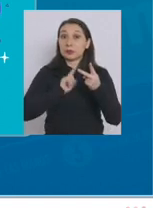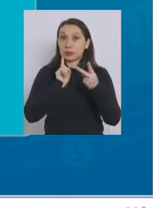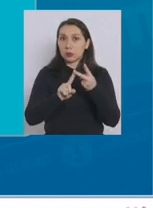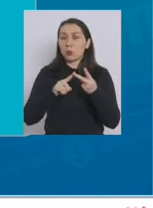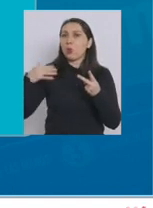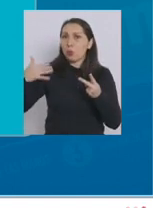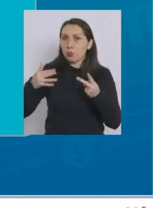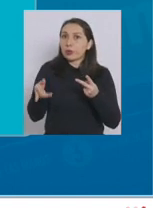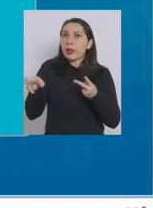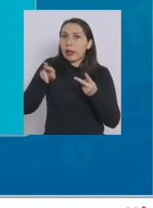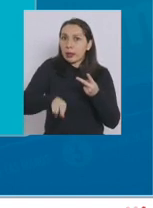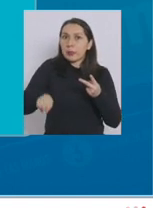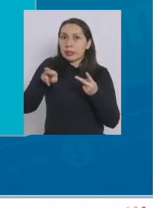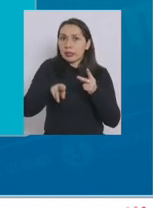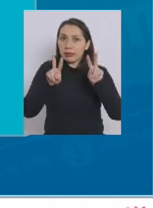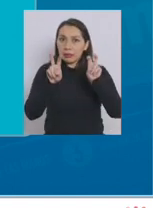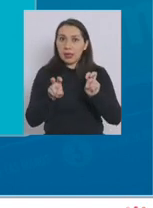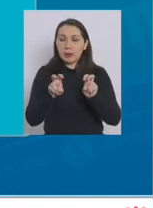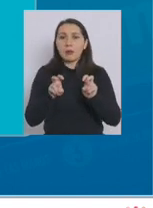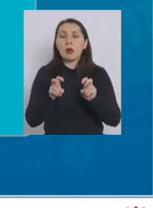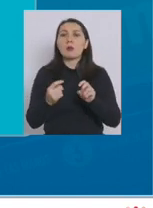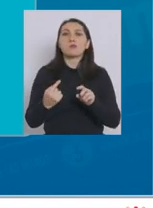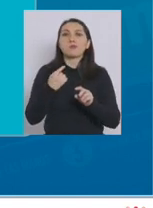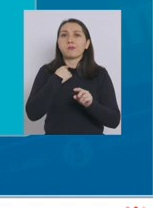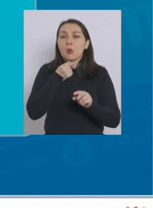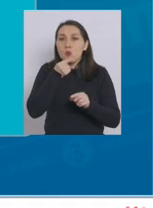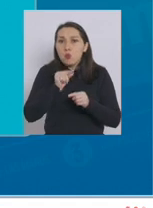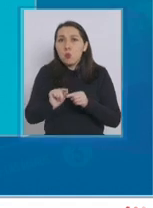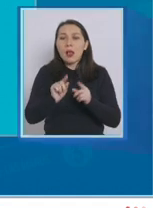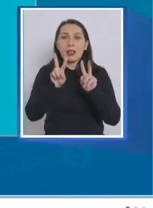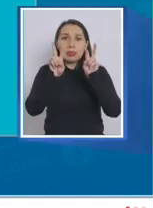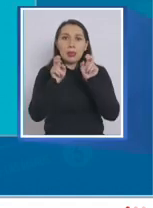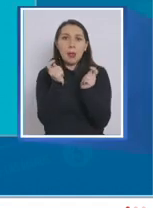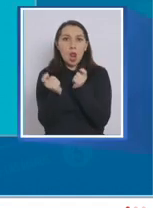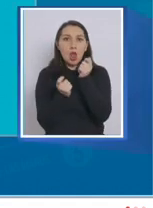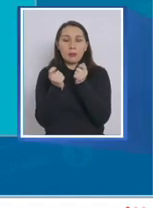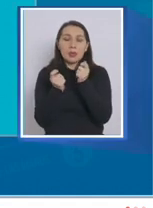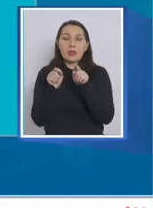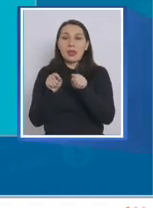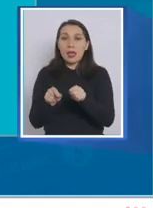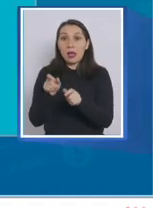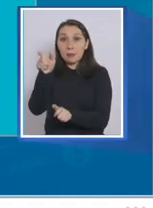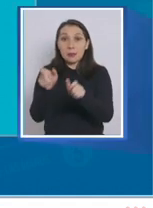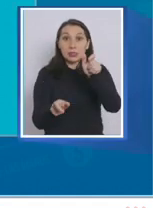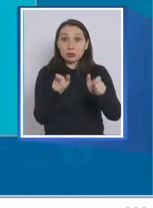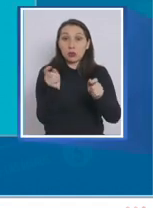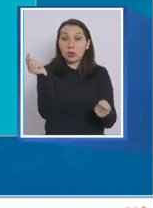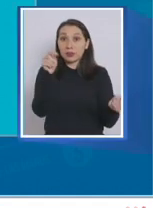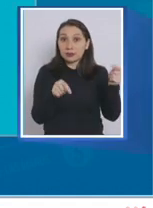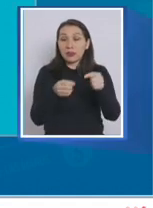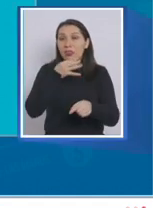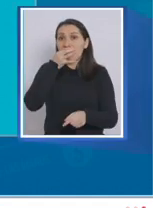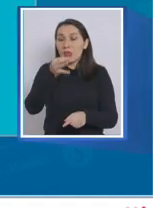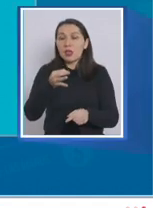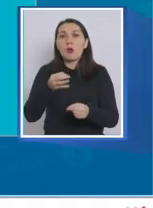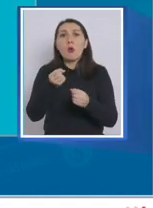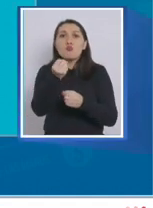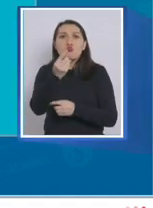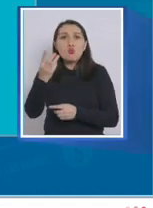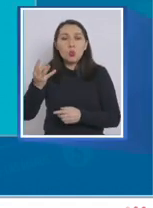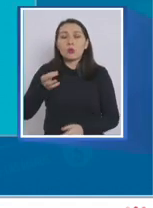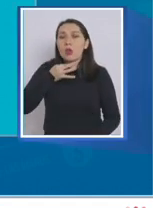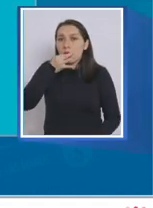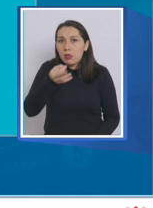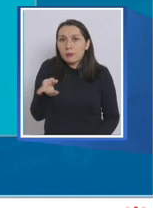tópico que se reiteró son los efectos a corto plazo en la economía. Los asistentes destacaron en un alto número de